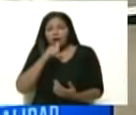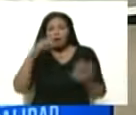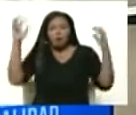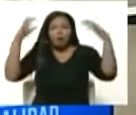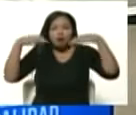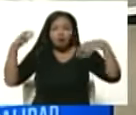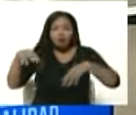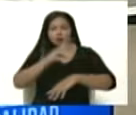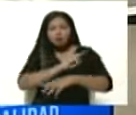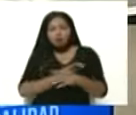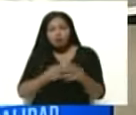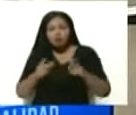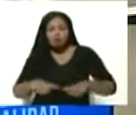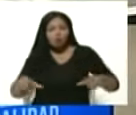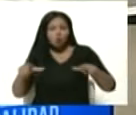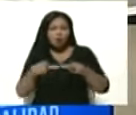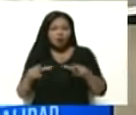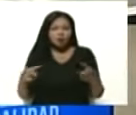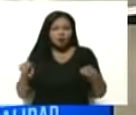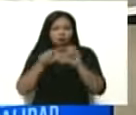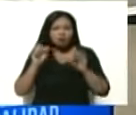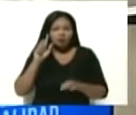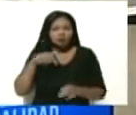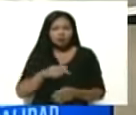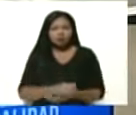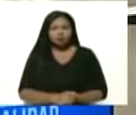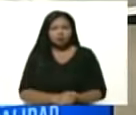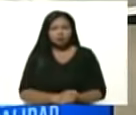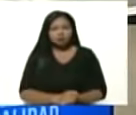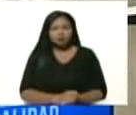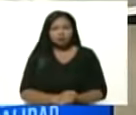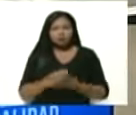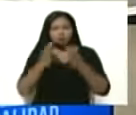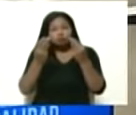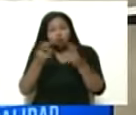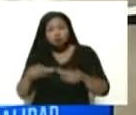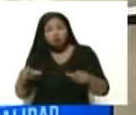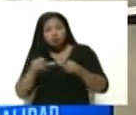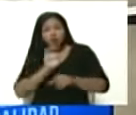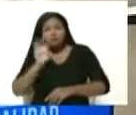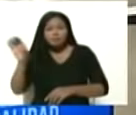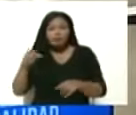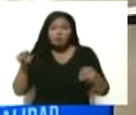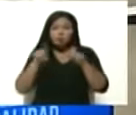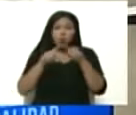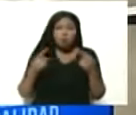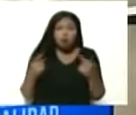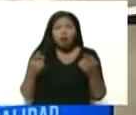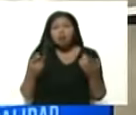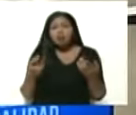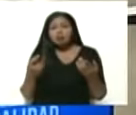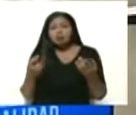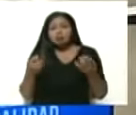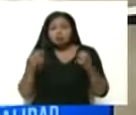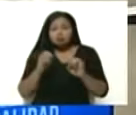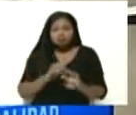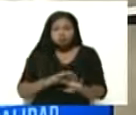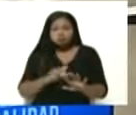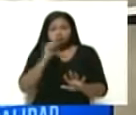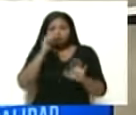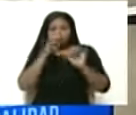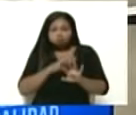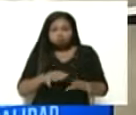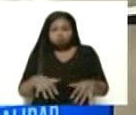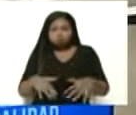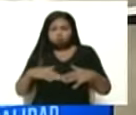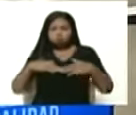en espacio. Ayer estuvimos viendo, bueno, en varias partes del país inundaciones tremendas. Si no fuera por el